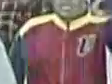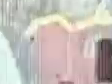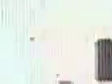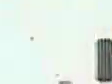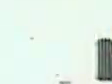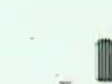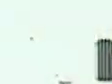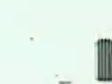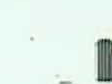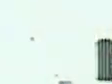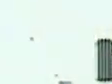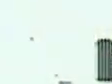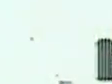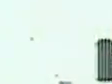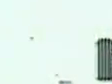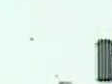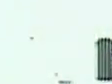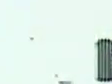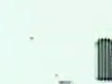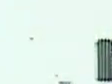y Bolívar